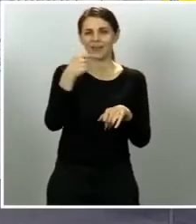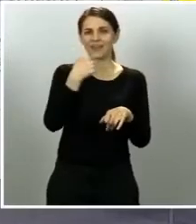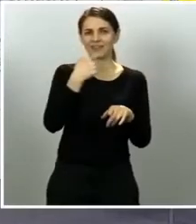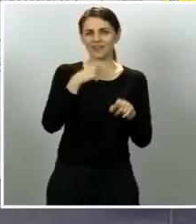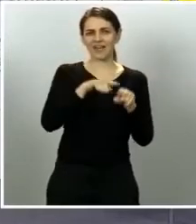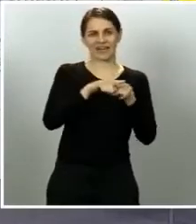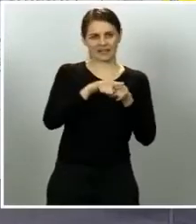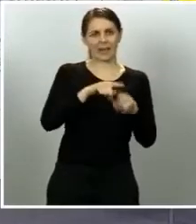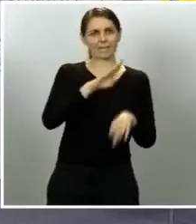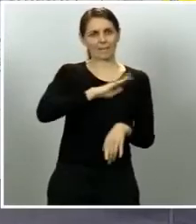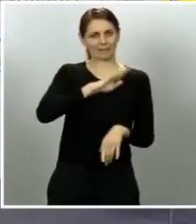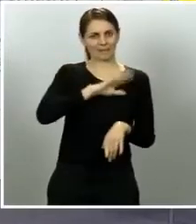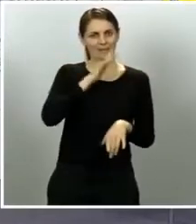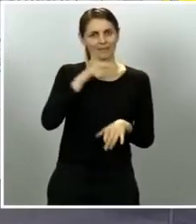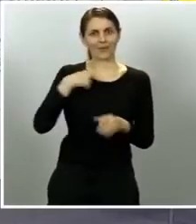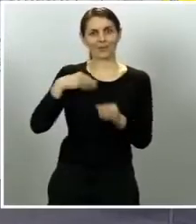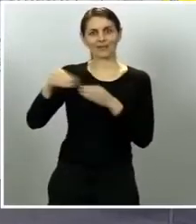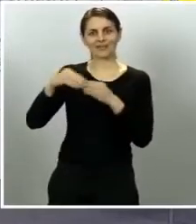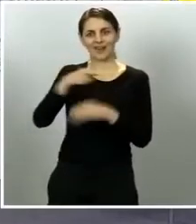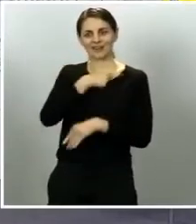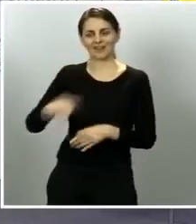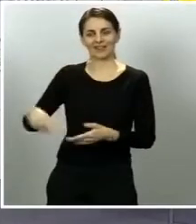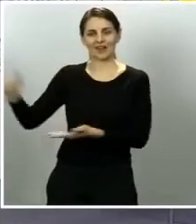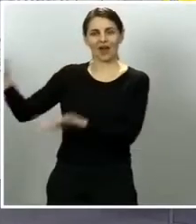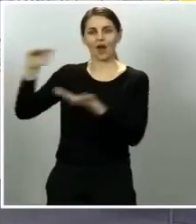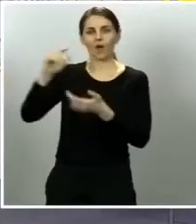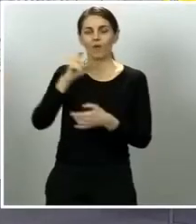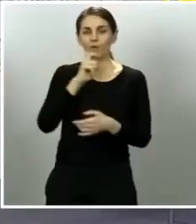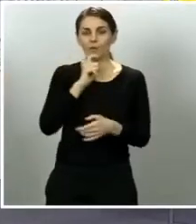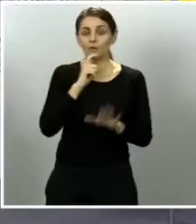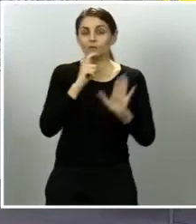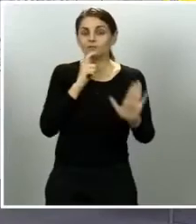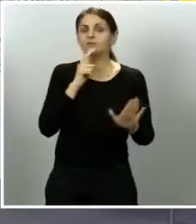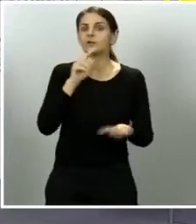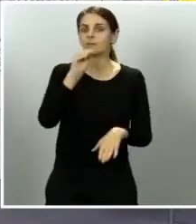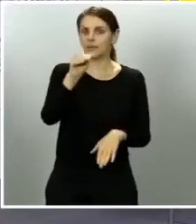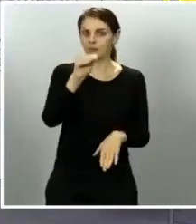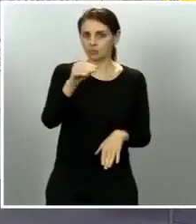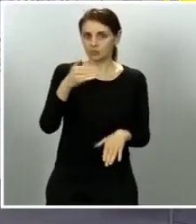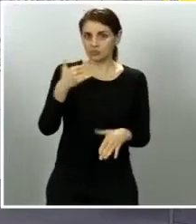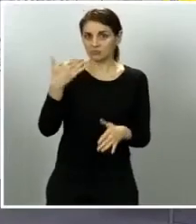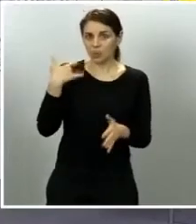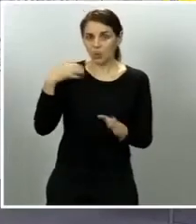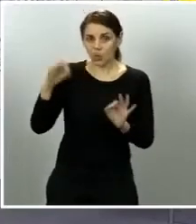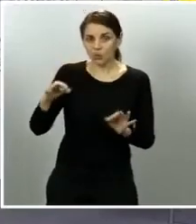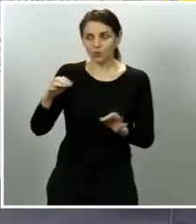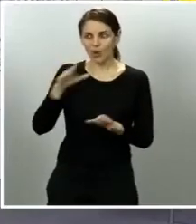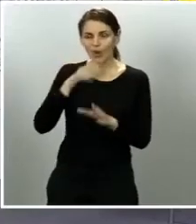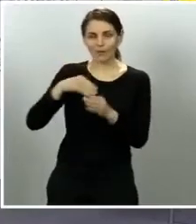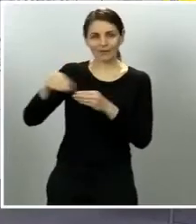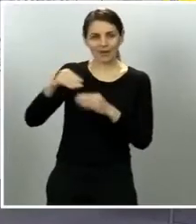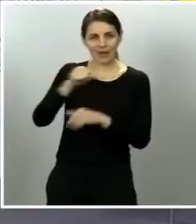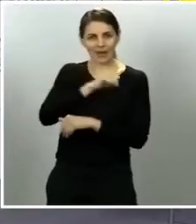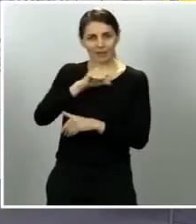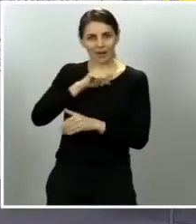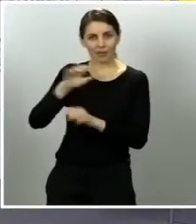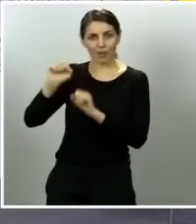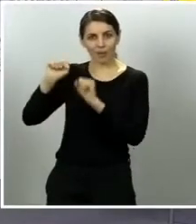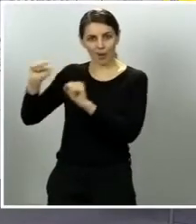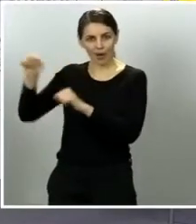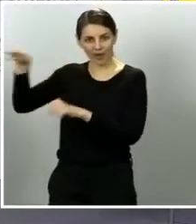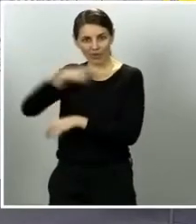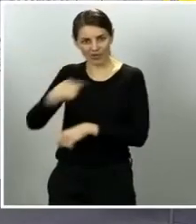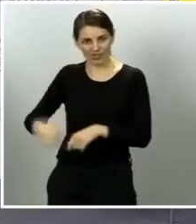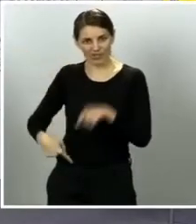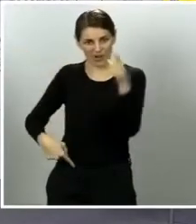yo quería preguntarle si ya se están haciendo gestiones para desbloquear ese cargamento de material también insistiendo en la